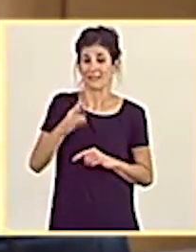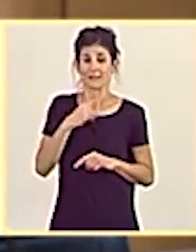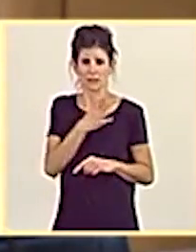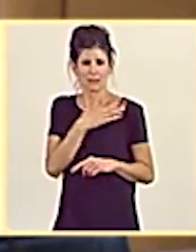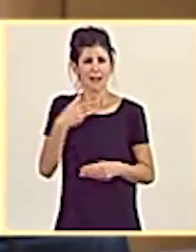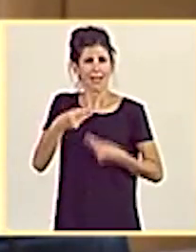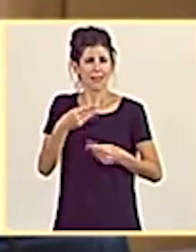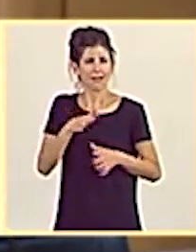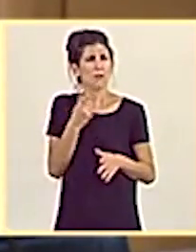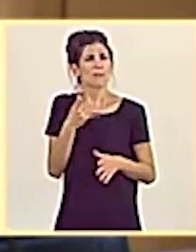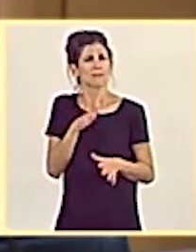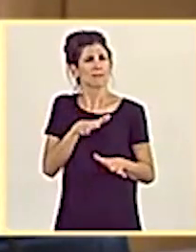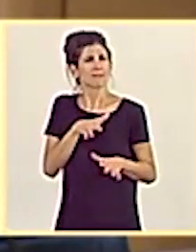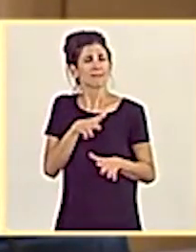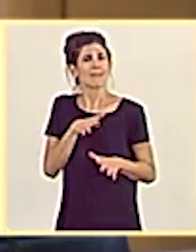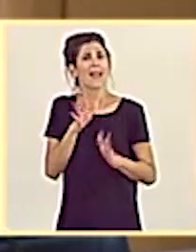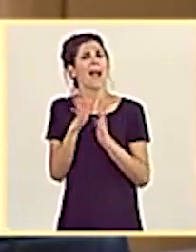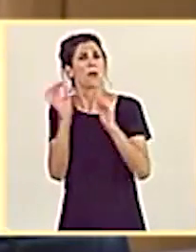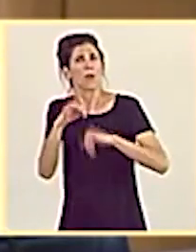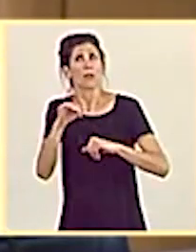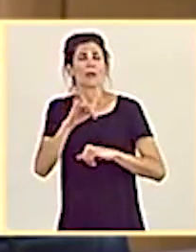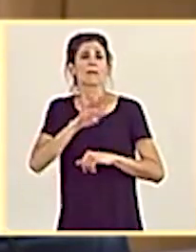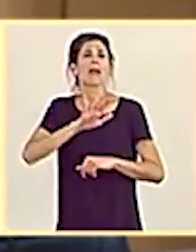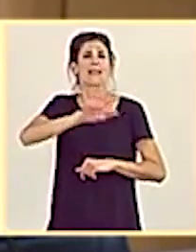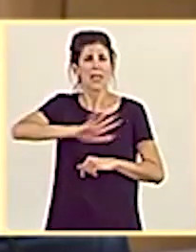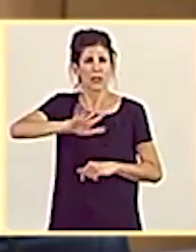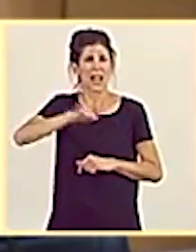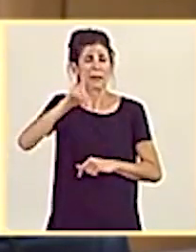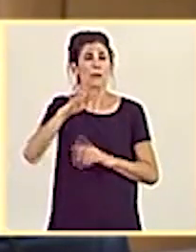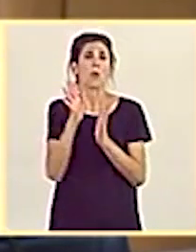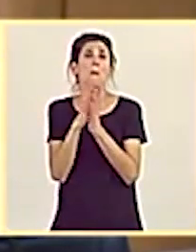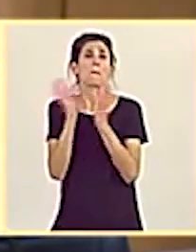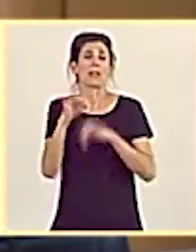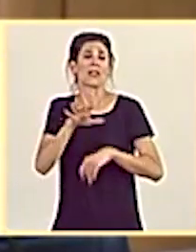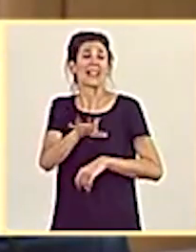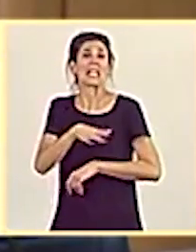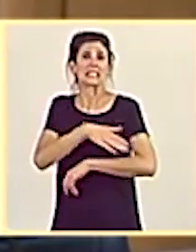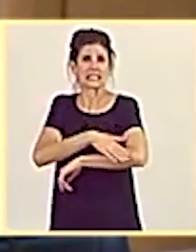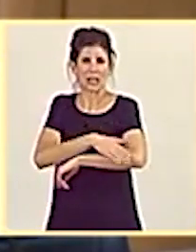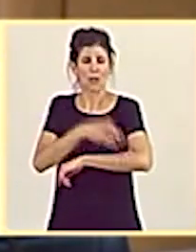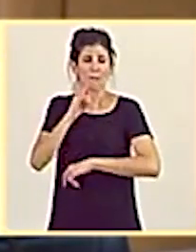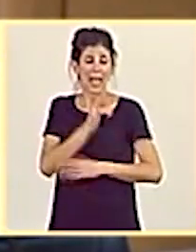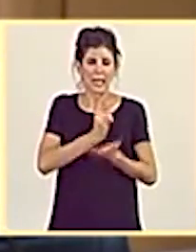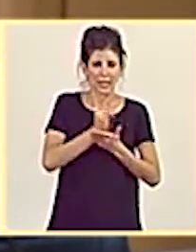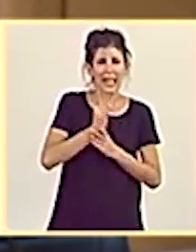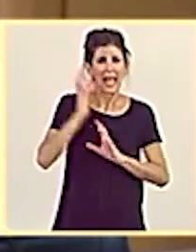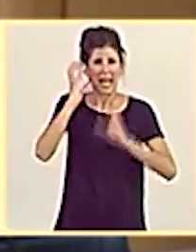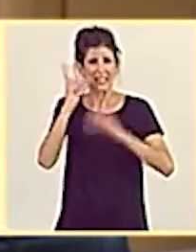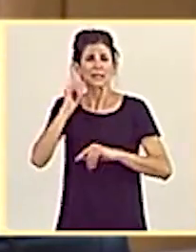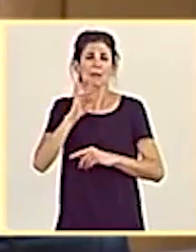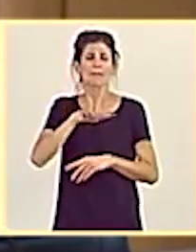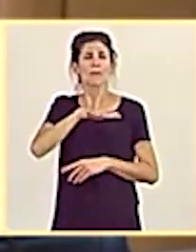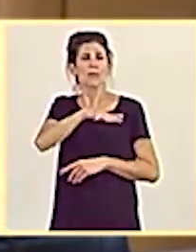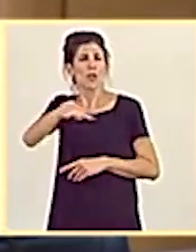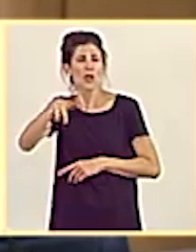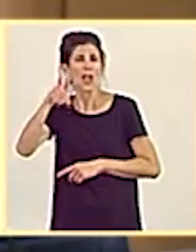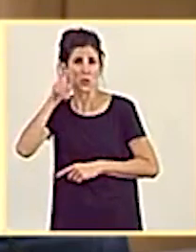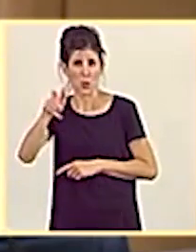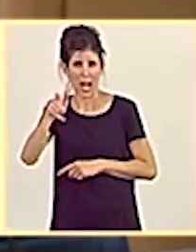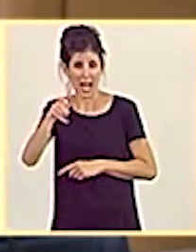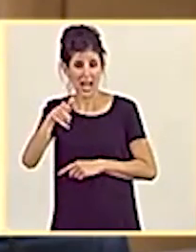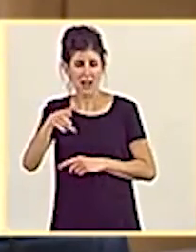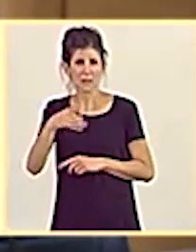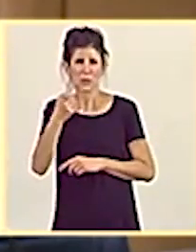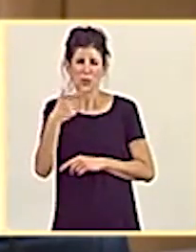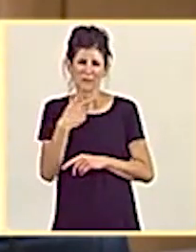cabo un acuerdo nacional, un pacto de Estado por nuestros agricultores, ganaderos y por nuestro medio rural. Para dejar